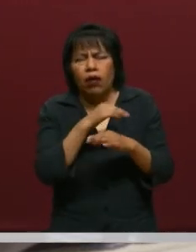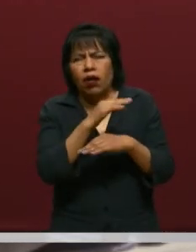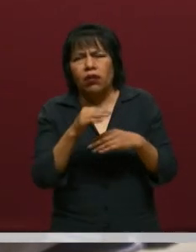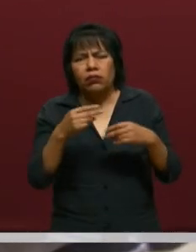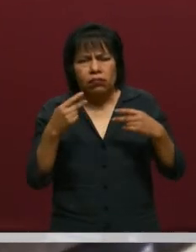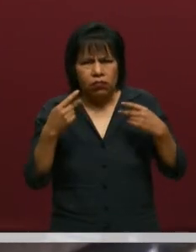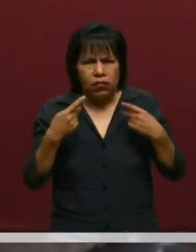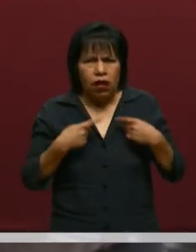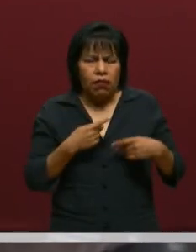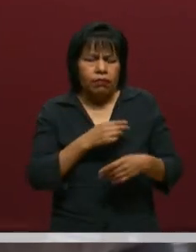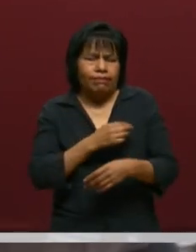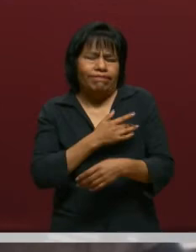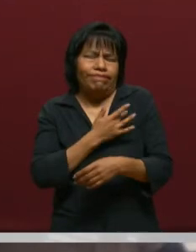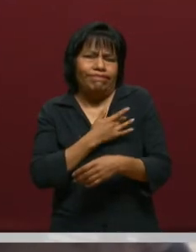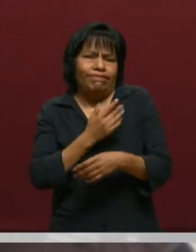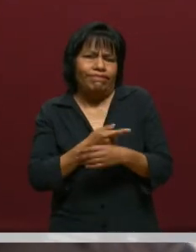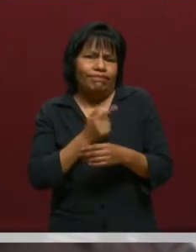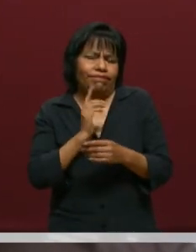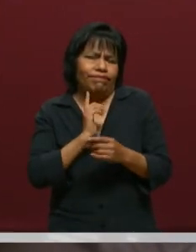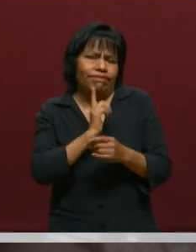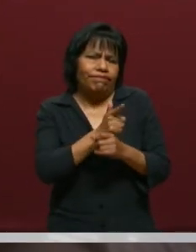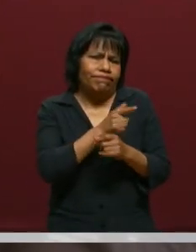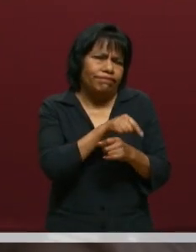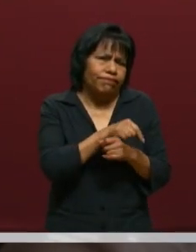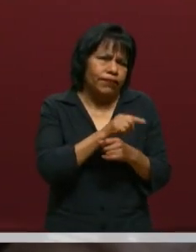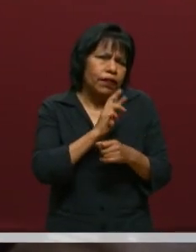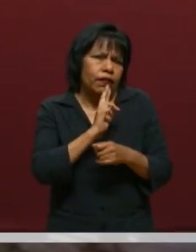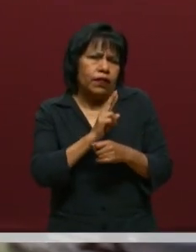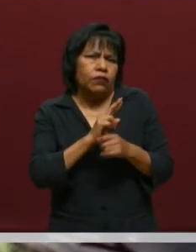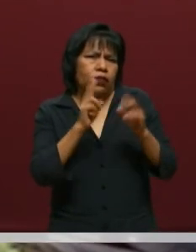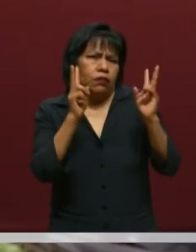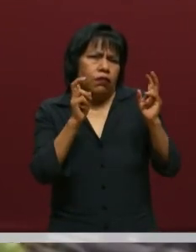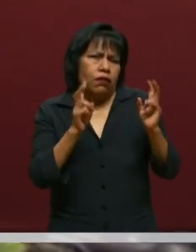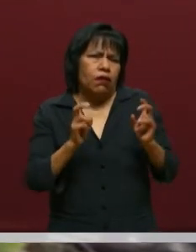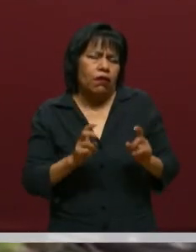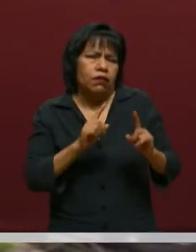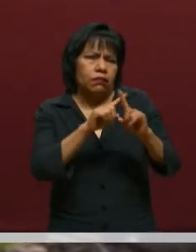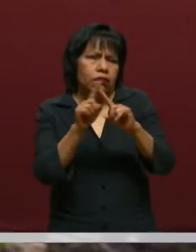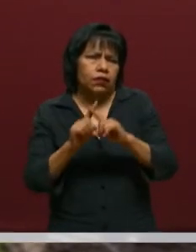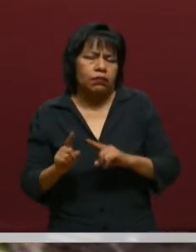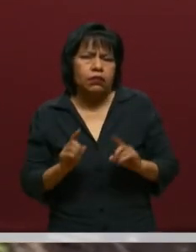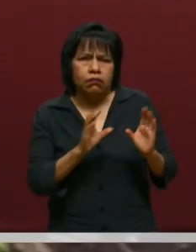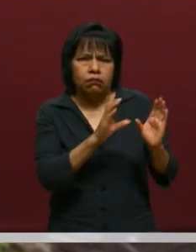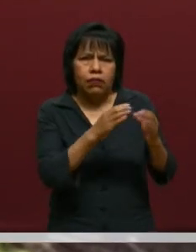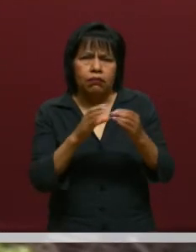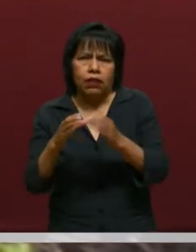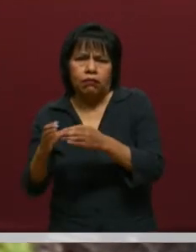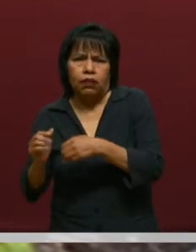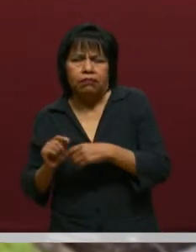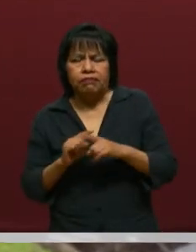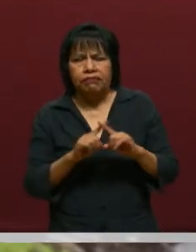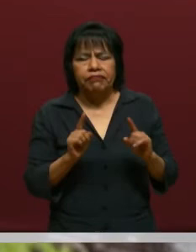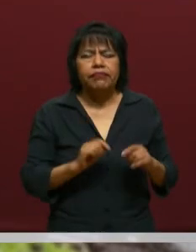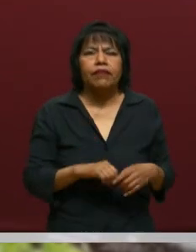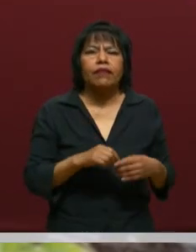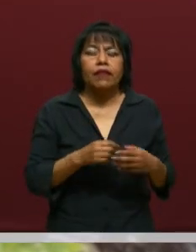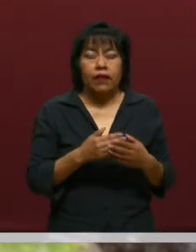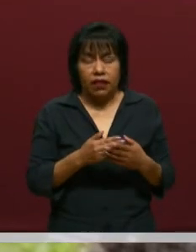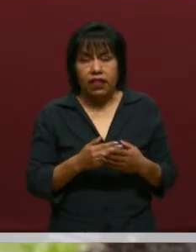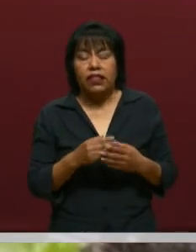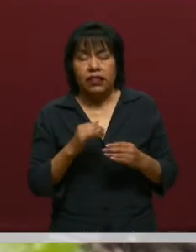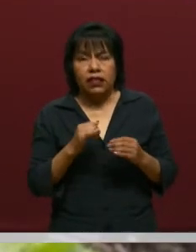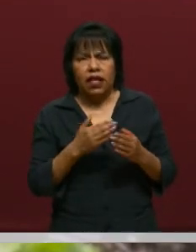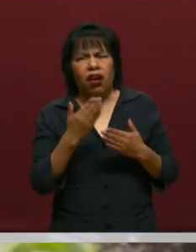para tener esta perspectiva y dar respuesta a los temas regionales. Claro, y con esta perspectiva que nos hace ser